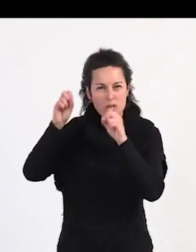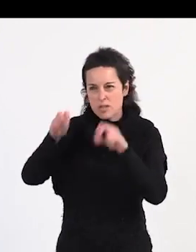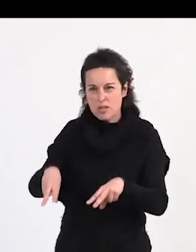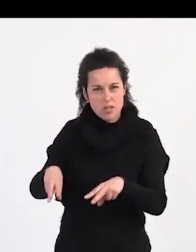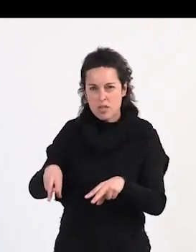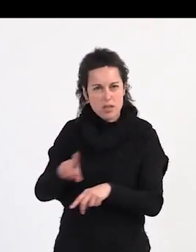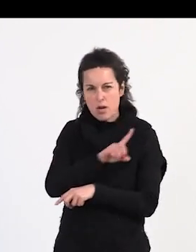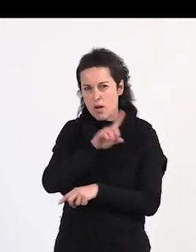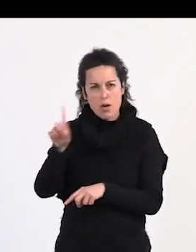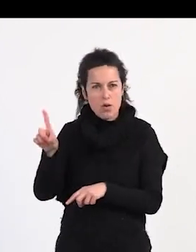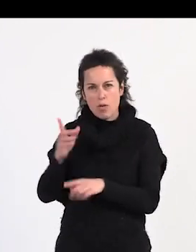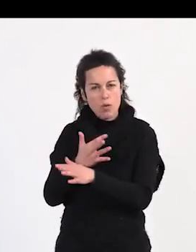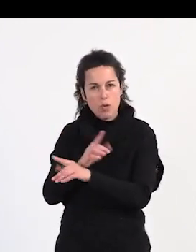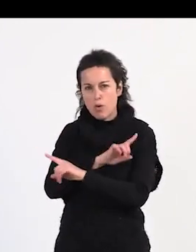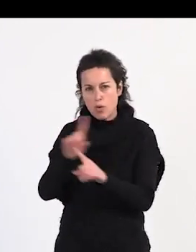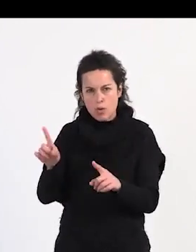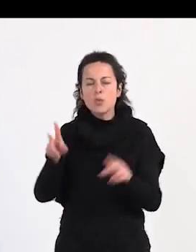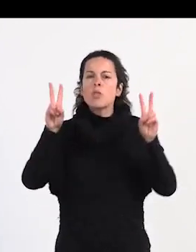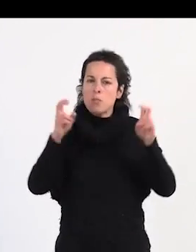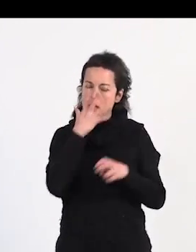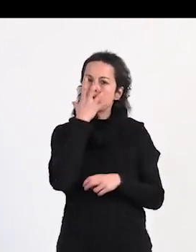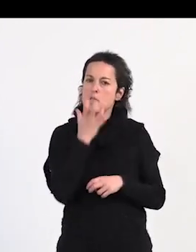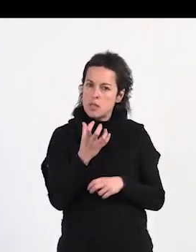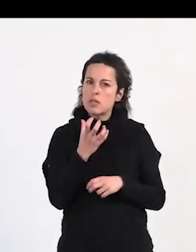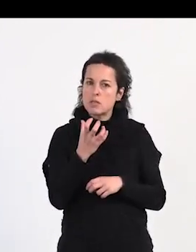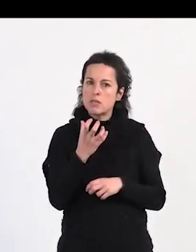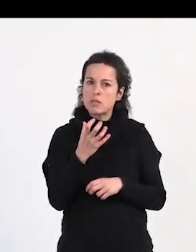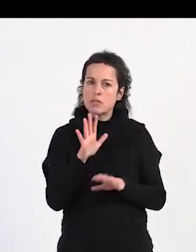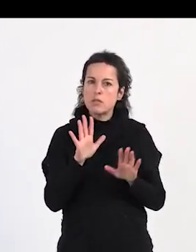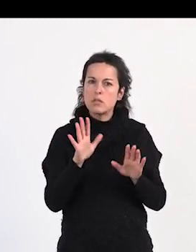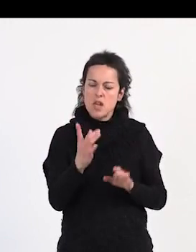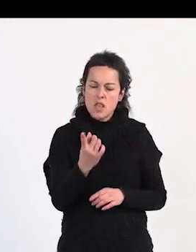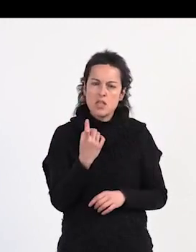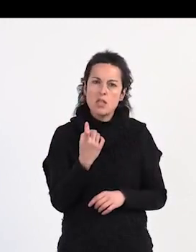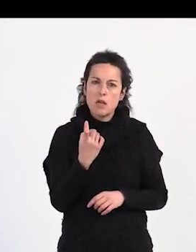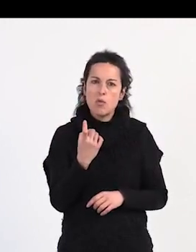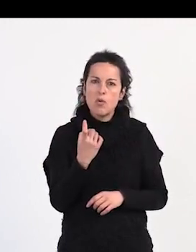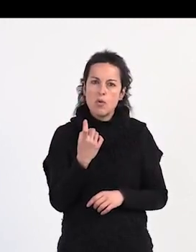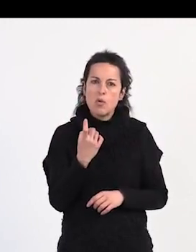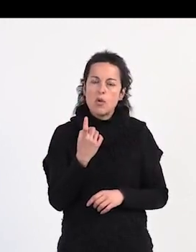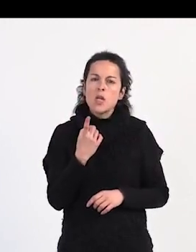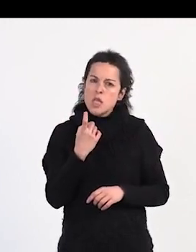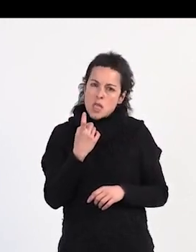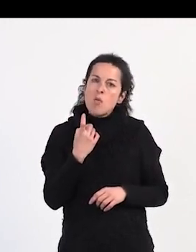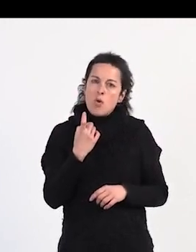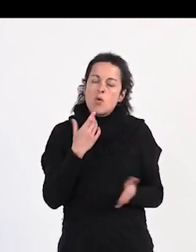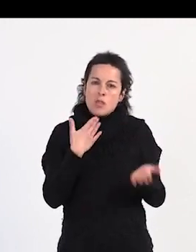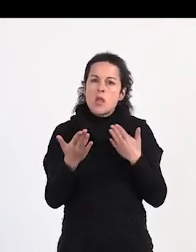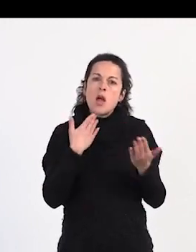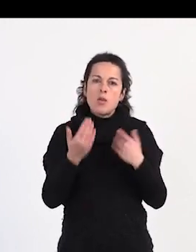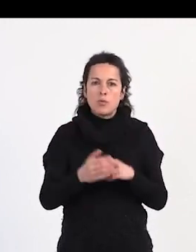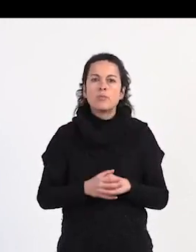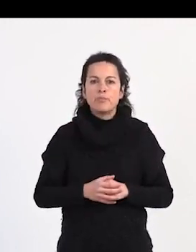No, es un tema serio y necesitamos de diálogo.